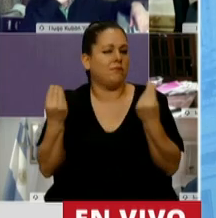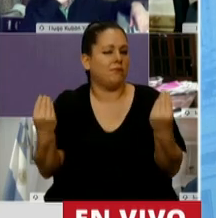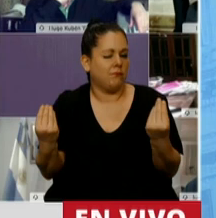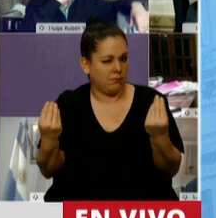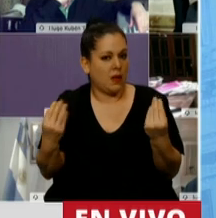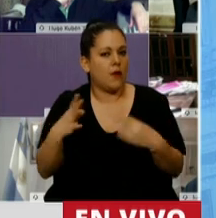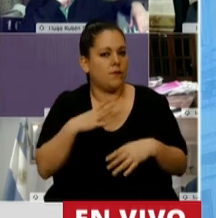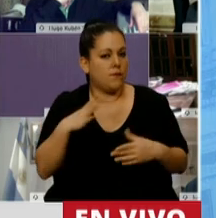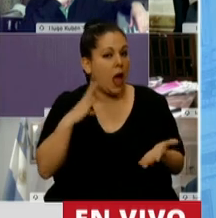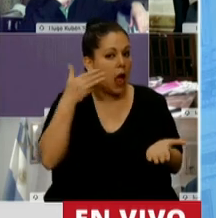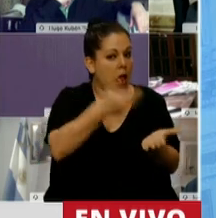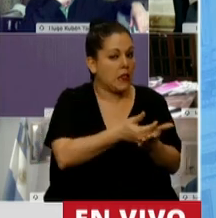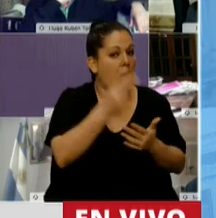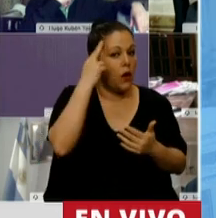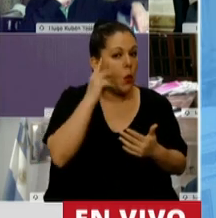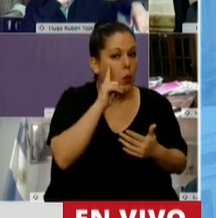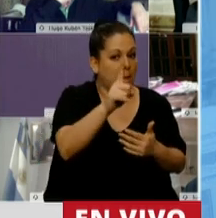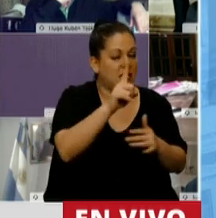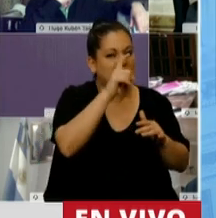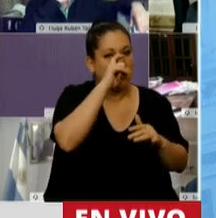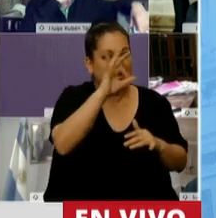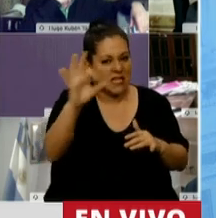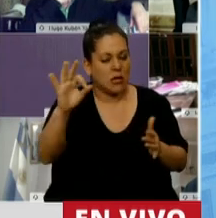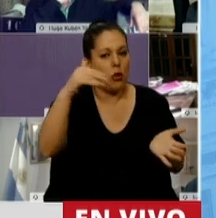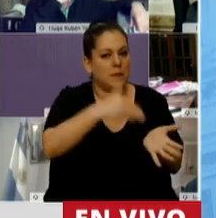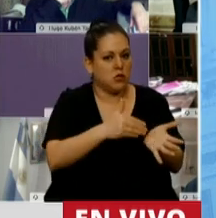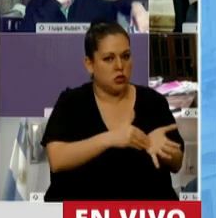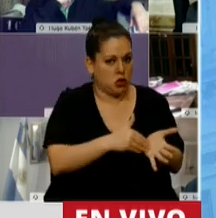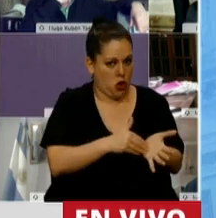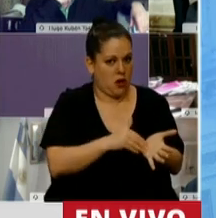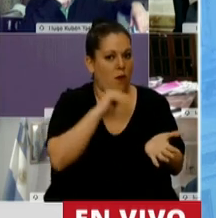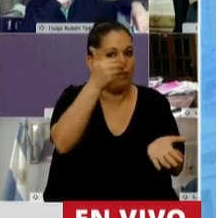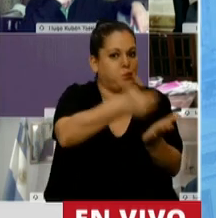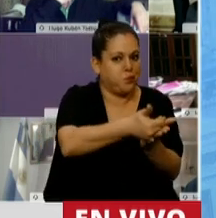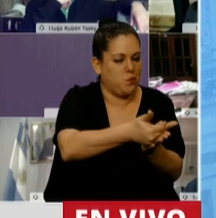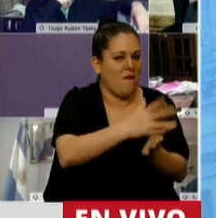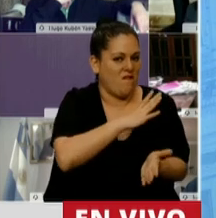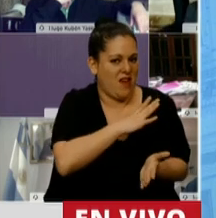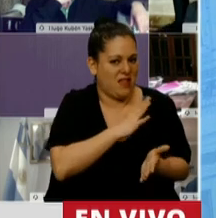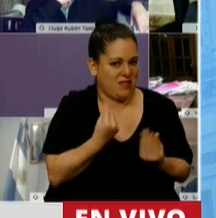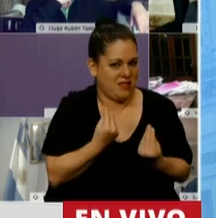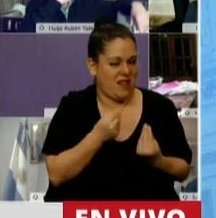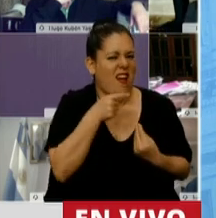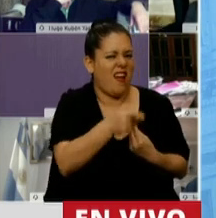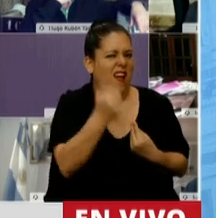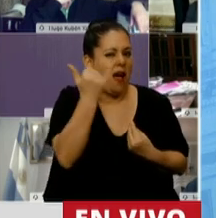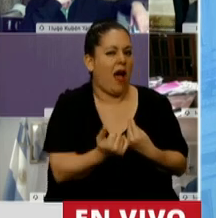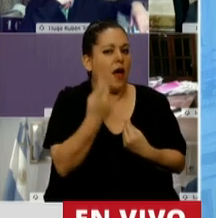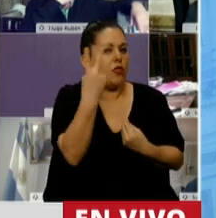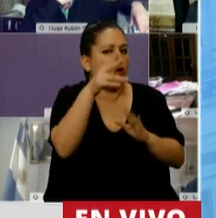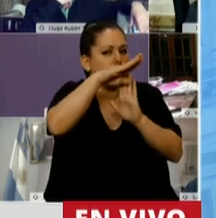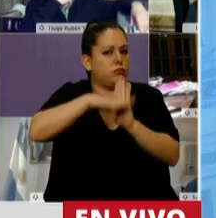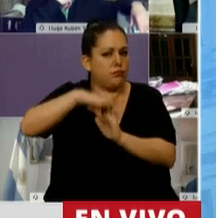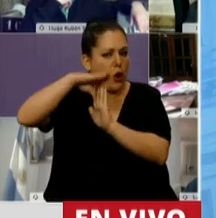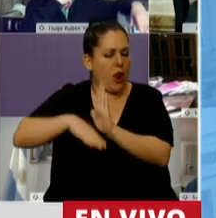sin asignar 9.728 millones bajo línea, entre los cuales figuran dos programas